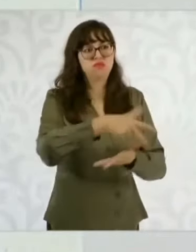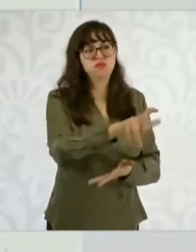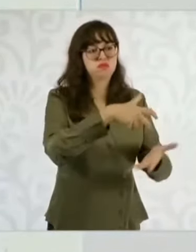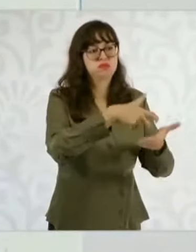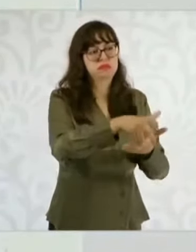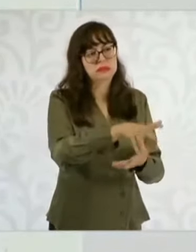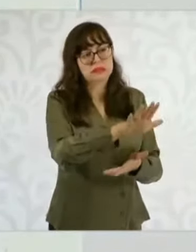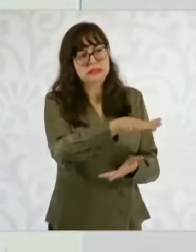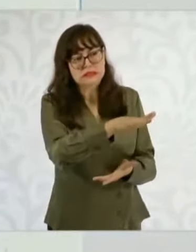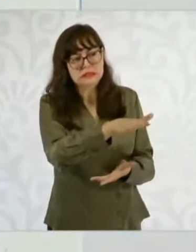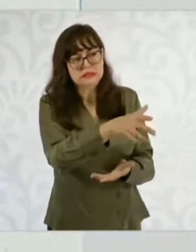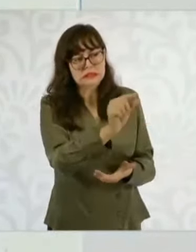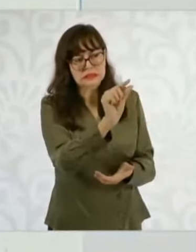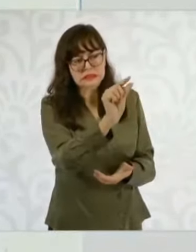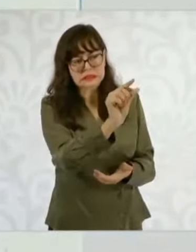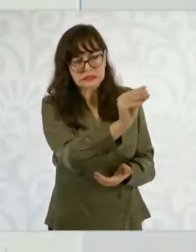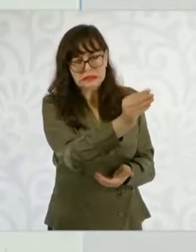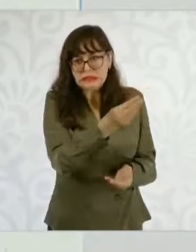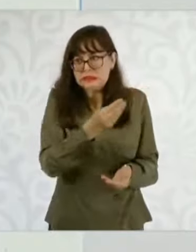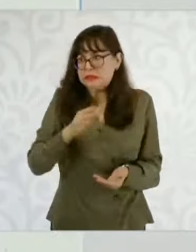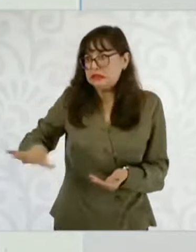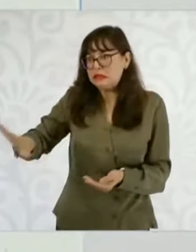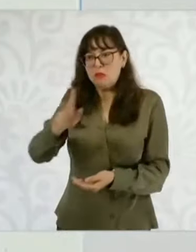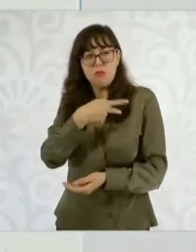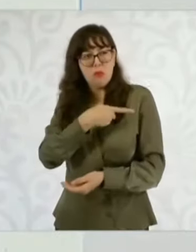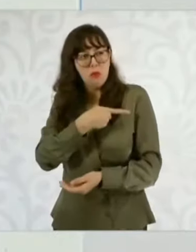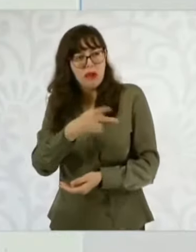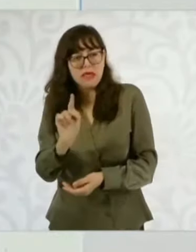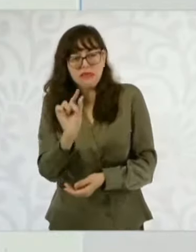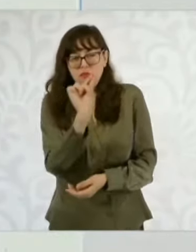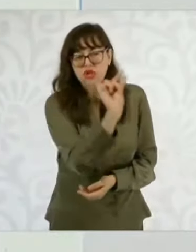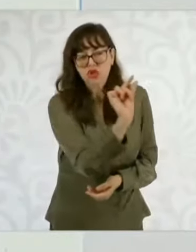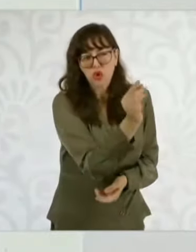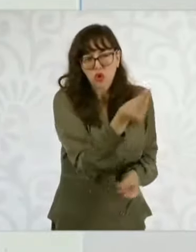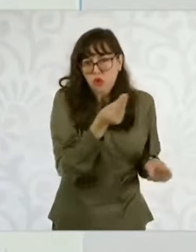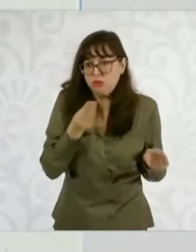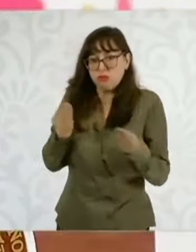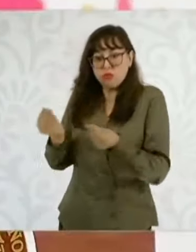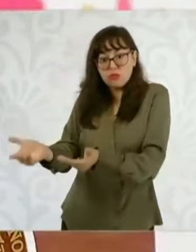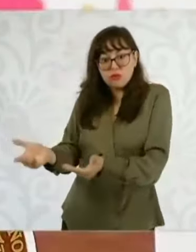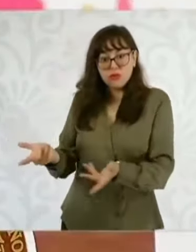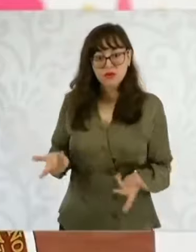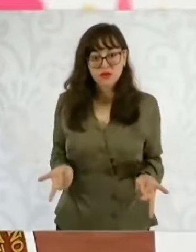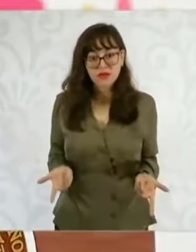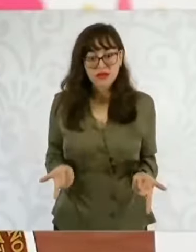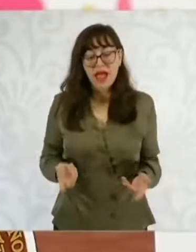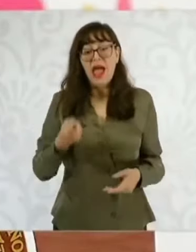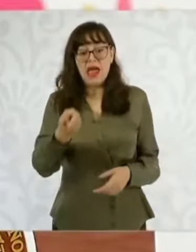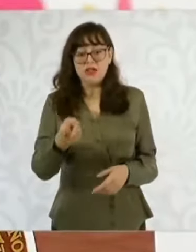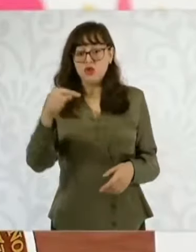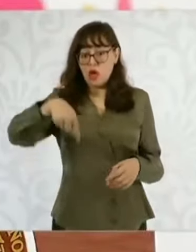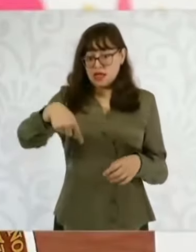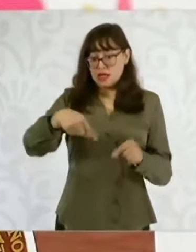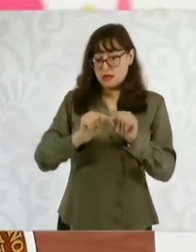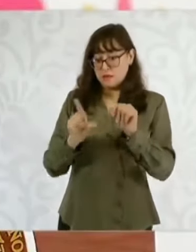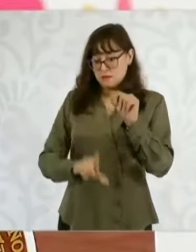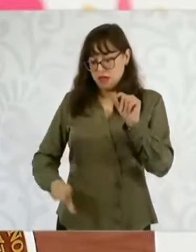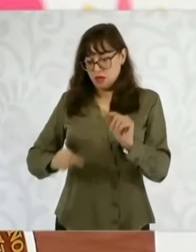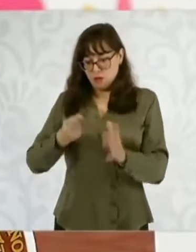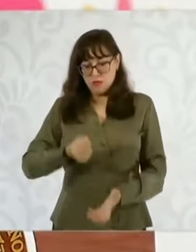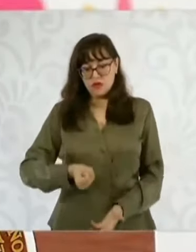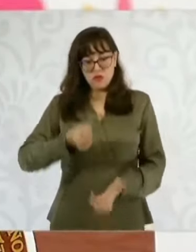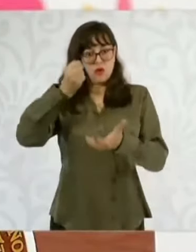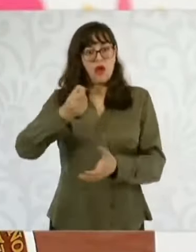bienestar de los más humildes del mundo. Esa es la experiencia de México, reorientar el